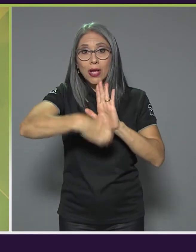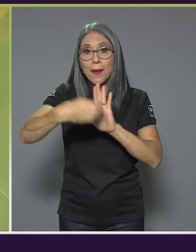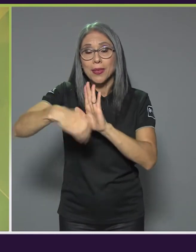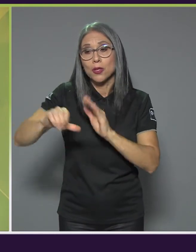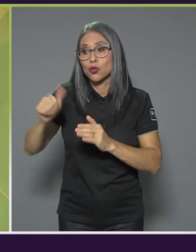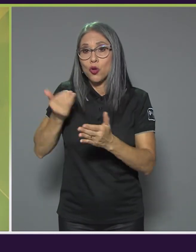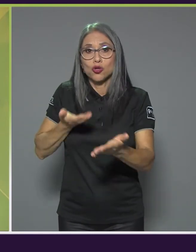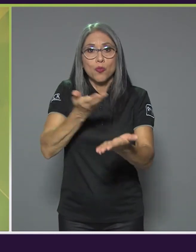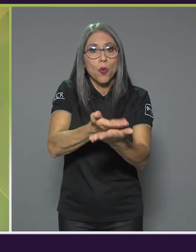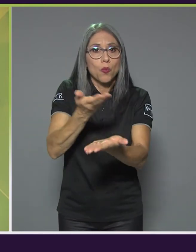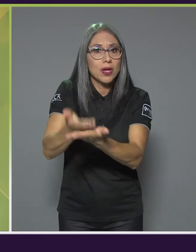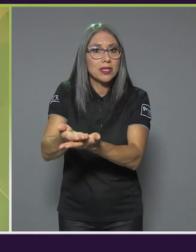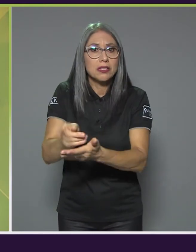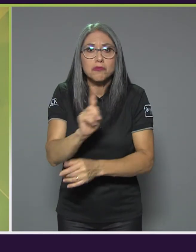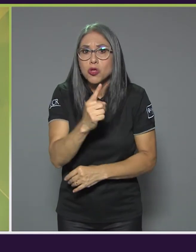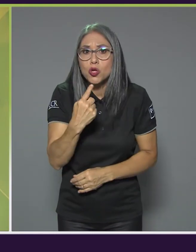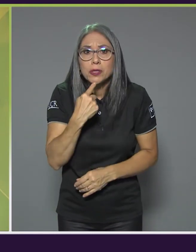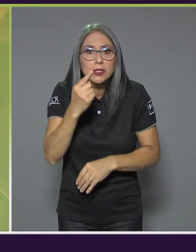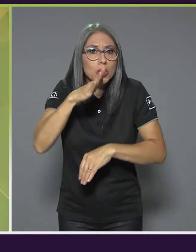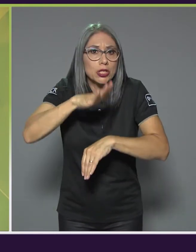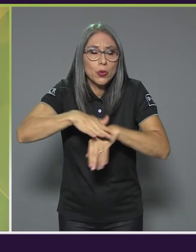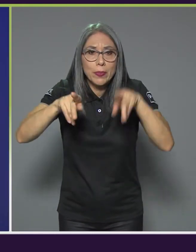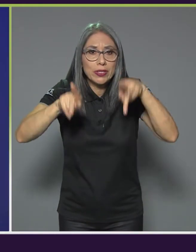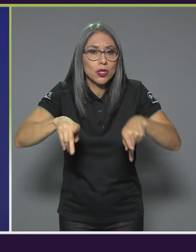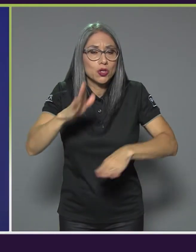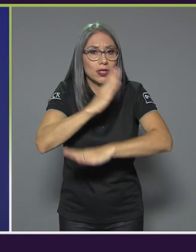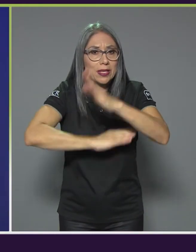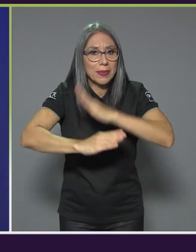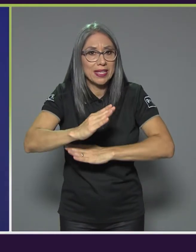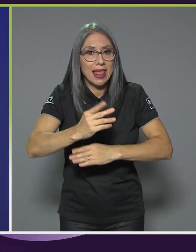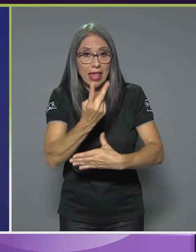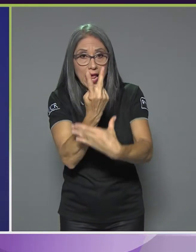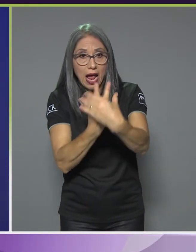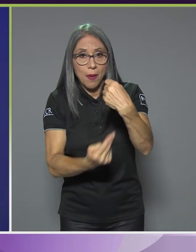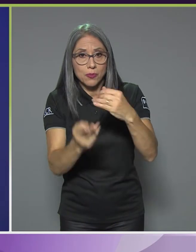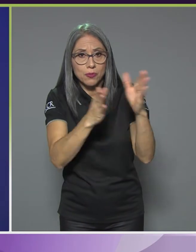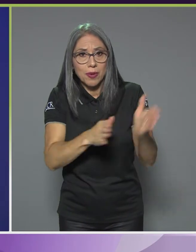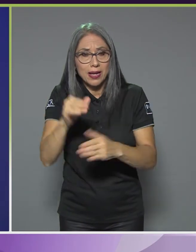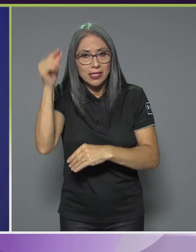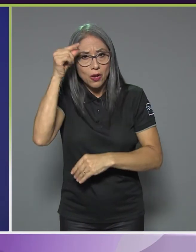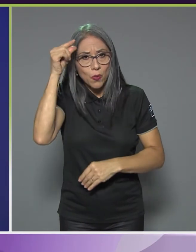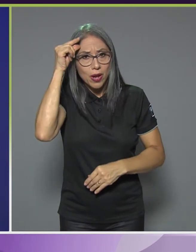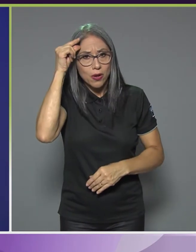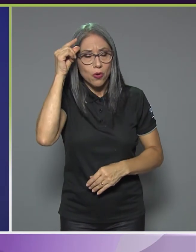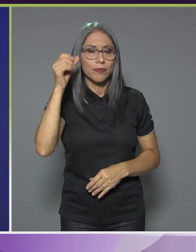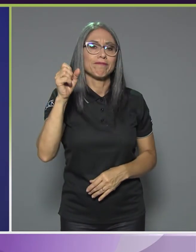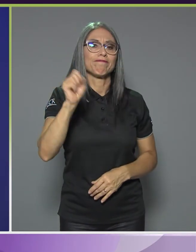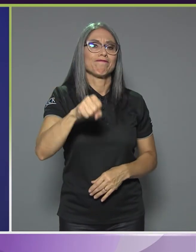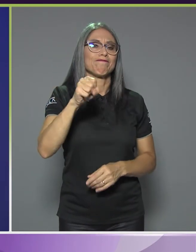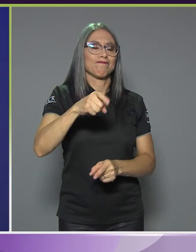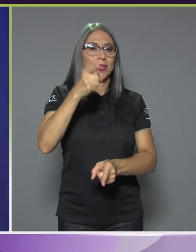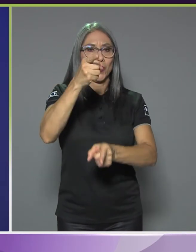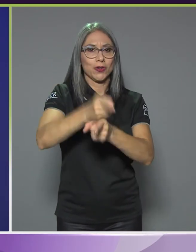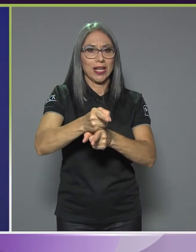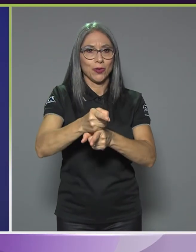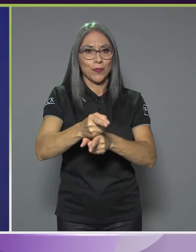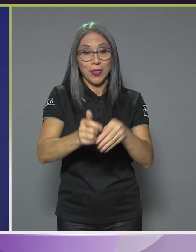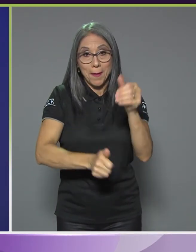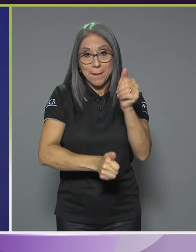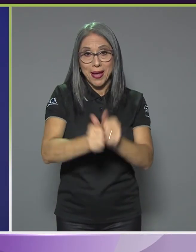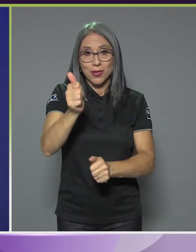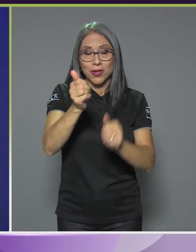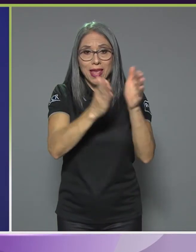menciona la población con discapacidad en estos dos planes de gobierno. Sí, es correcto. Lo que observamos en la mayoría de planes de gobierno